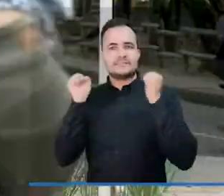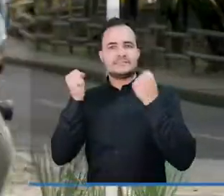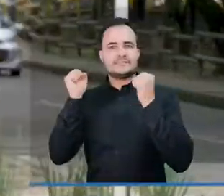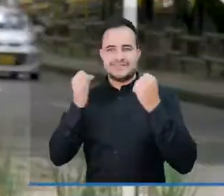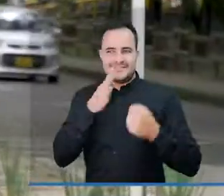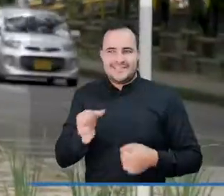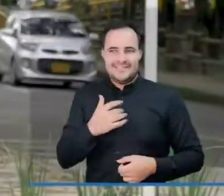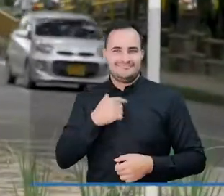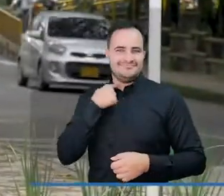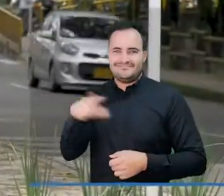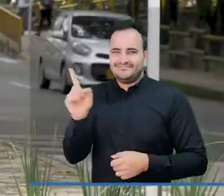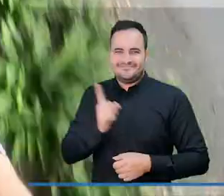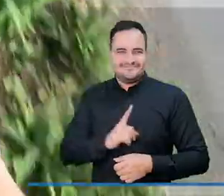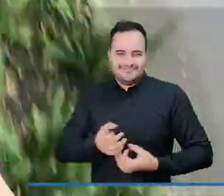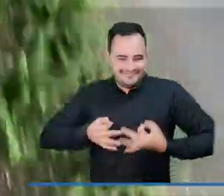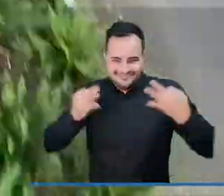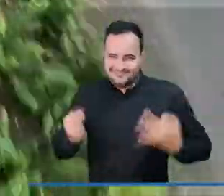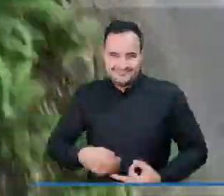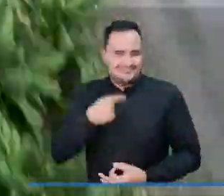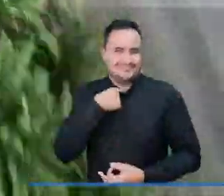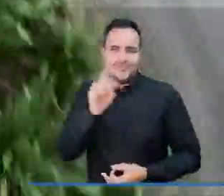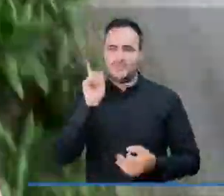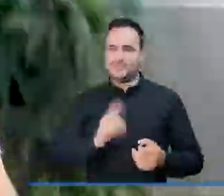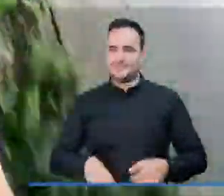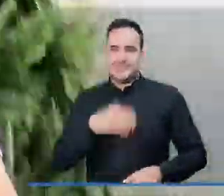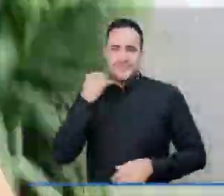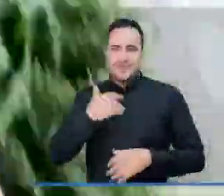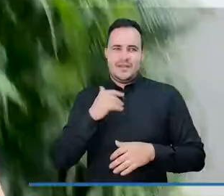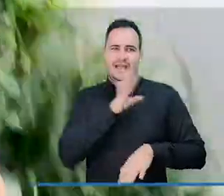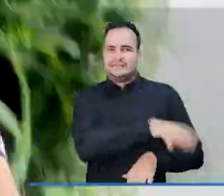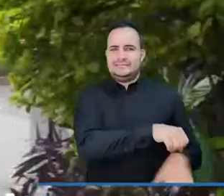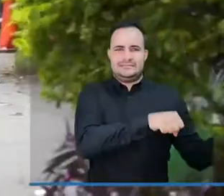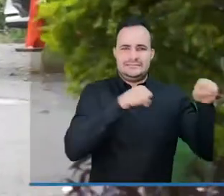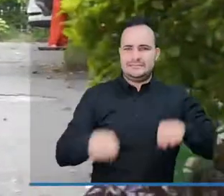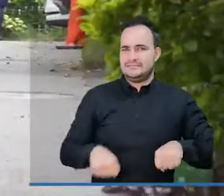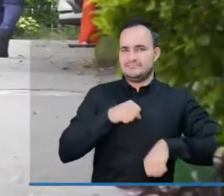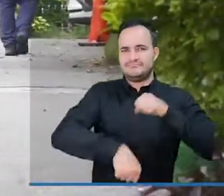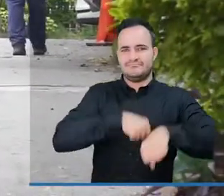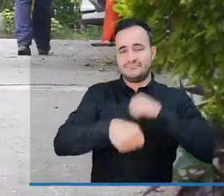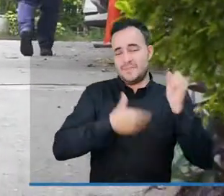gusta en lo absoluto, entonces prefiero nuevamente volver a la bicicleta.